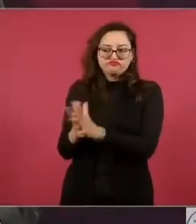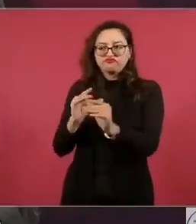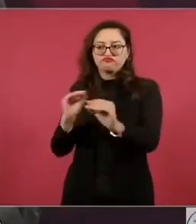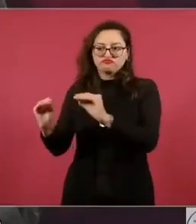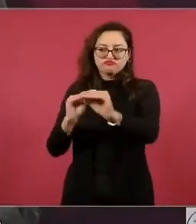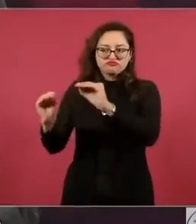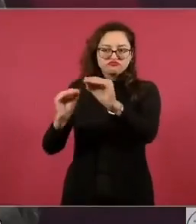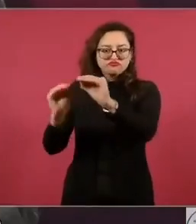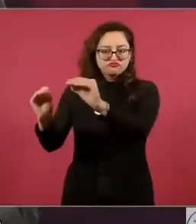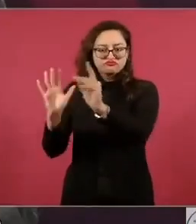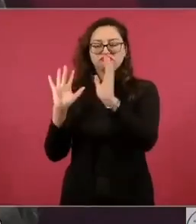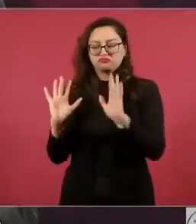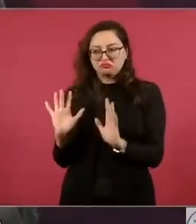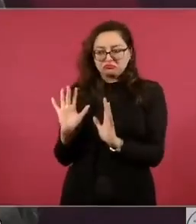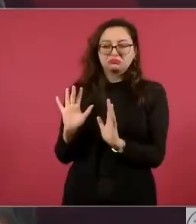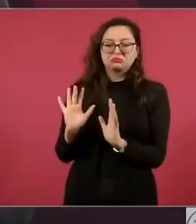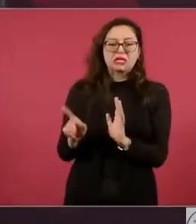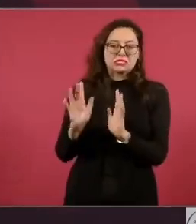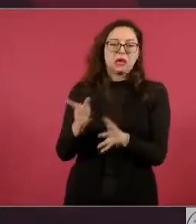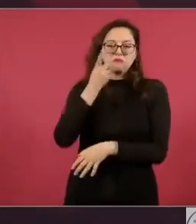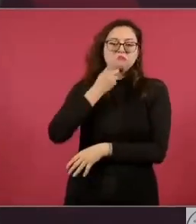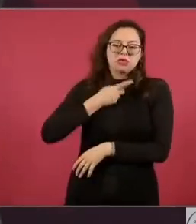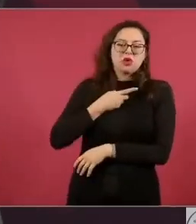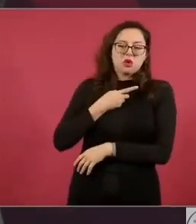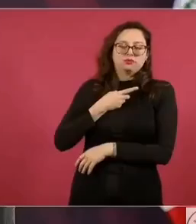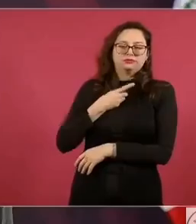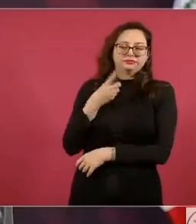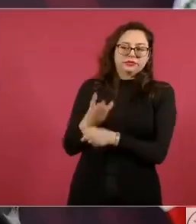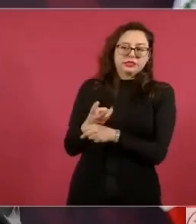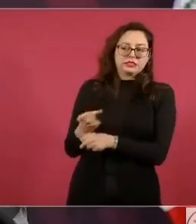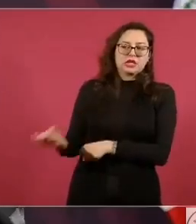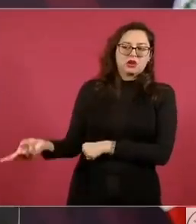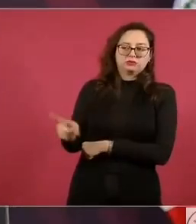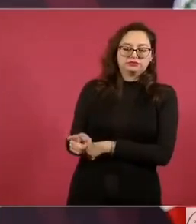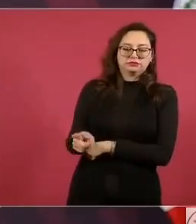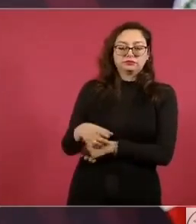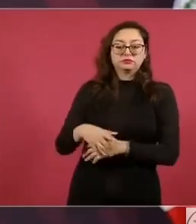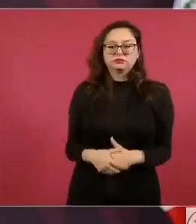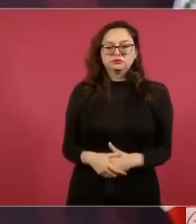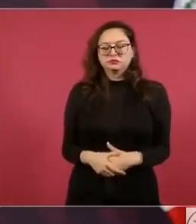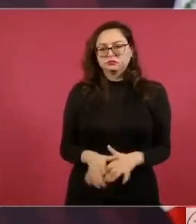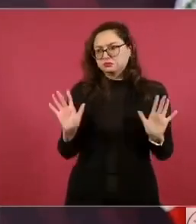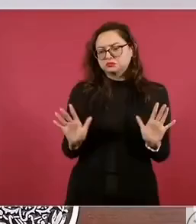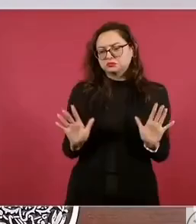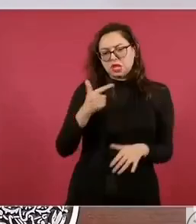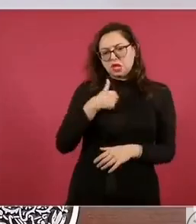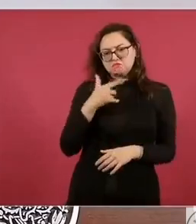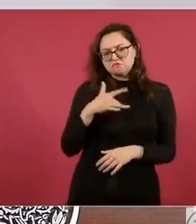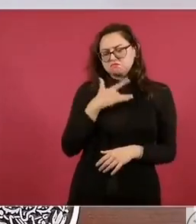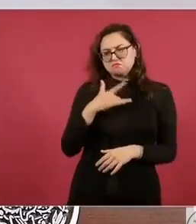no voy yo a influir